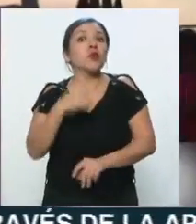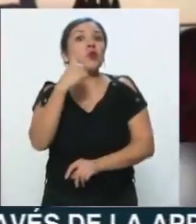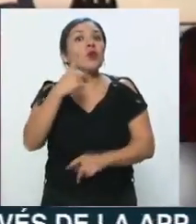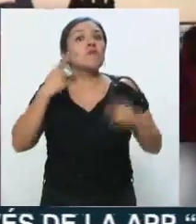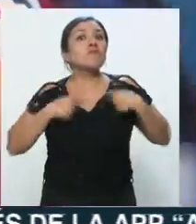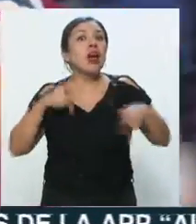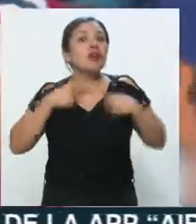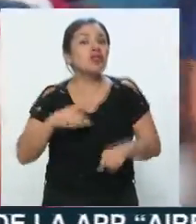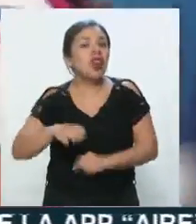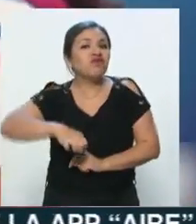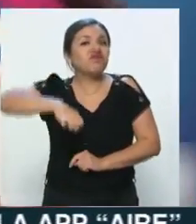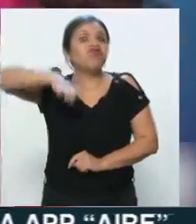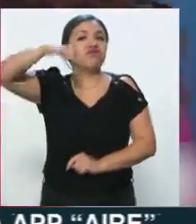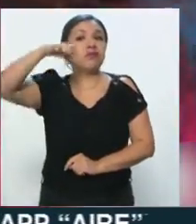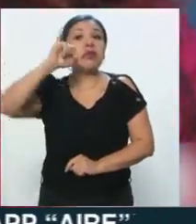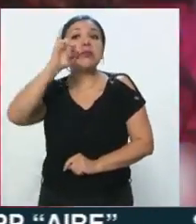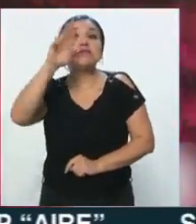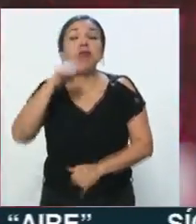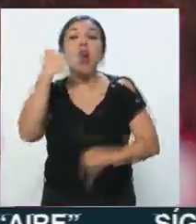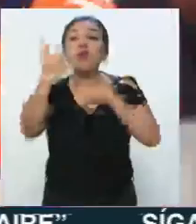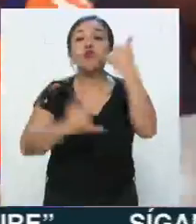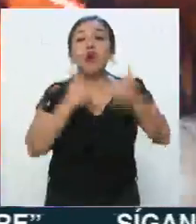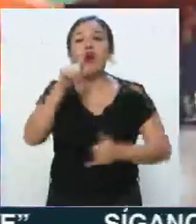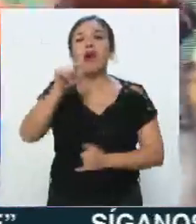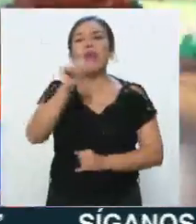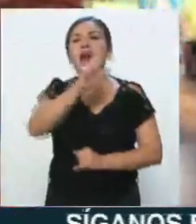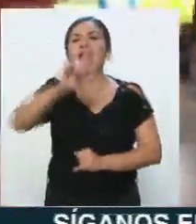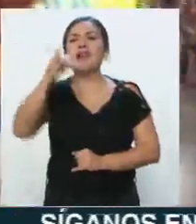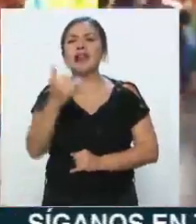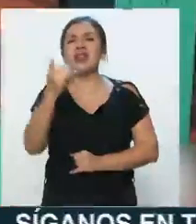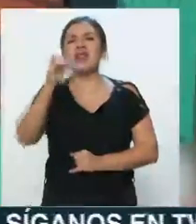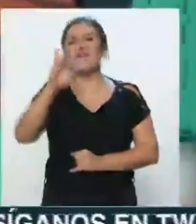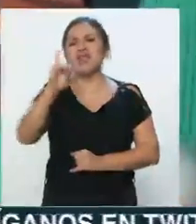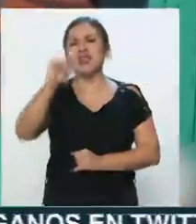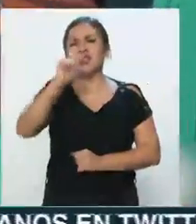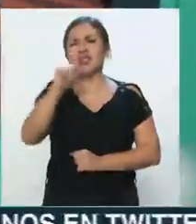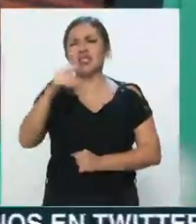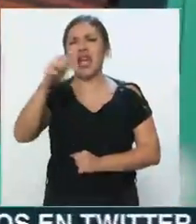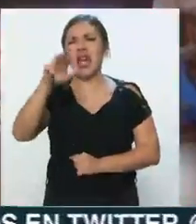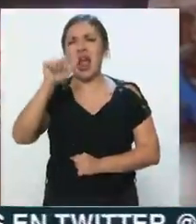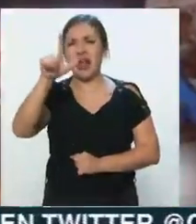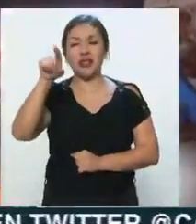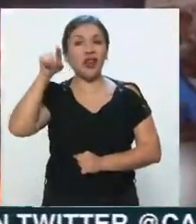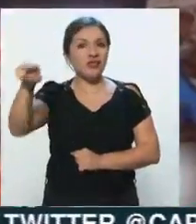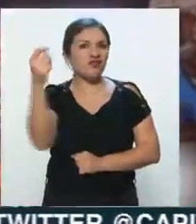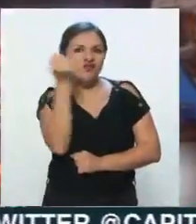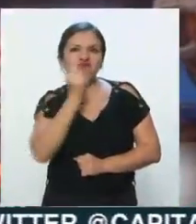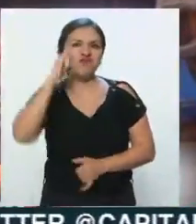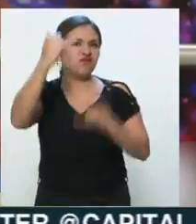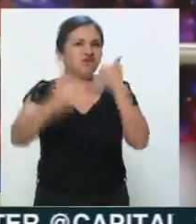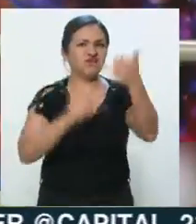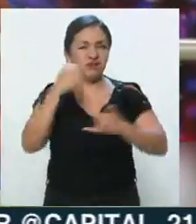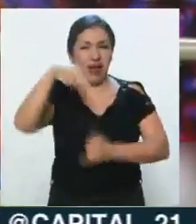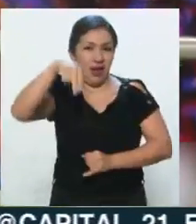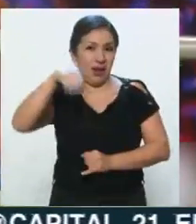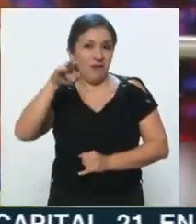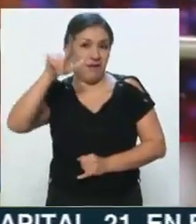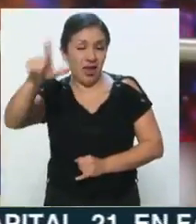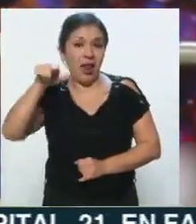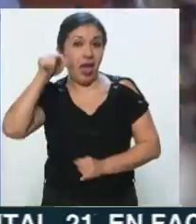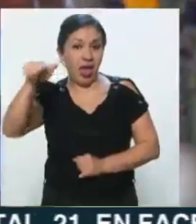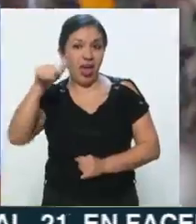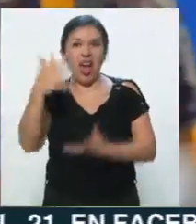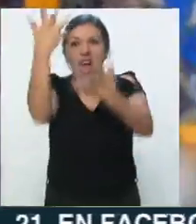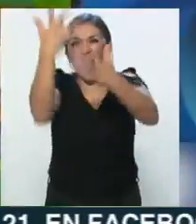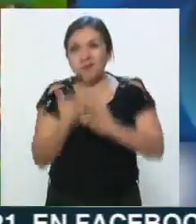veterano, y va a ser la participación de Larry Fitzgerald, un promesa, gran promesa del Salón de la Fama de la NFL, este